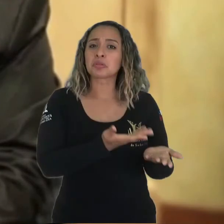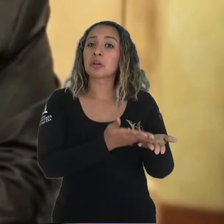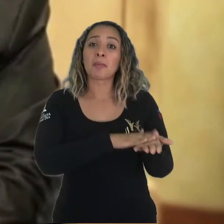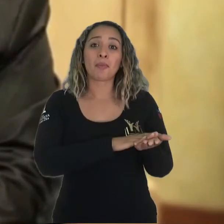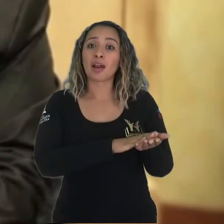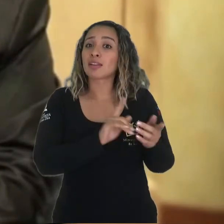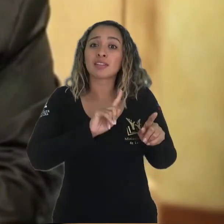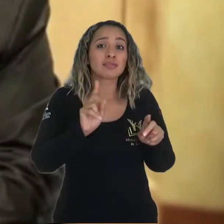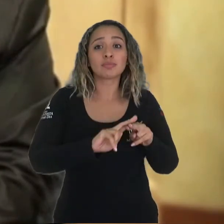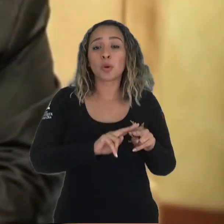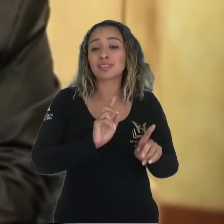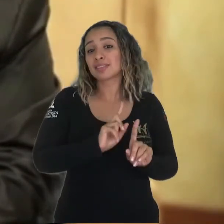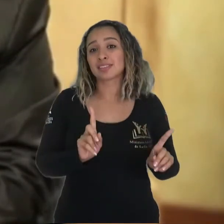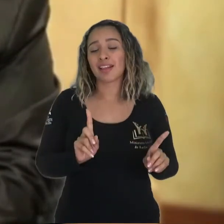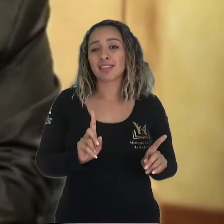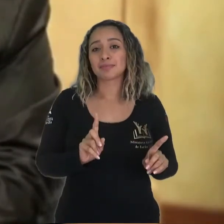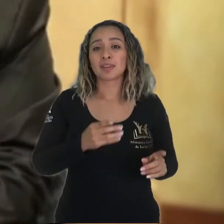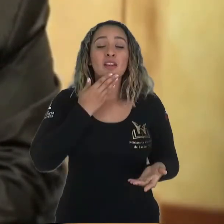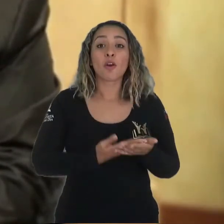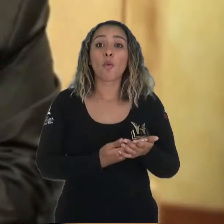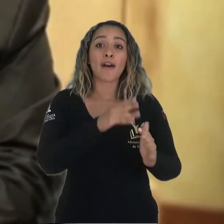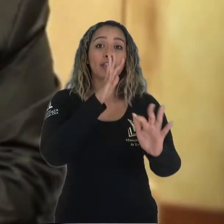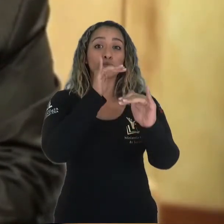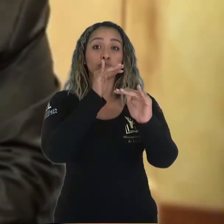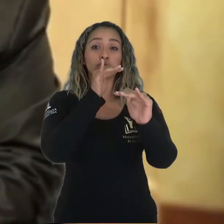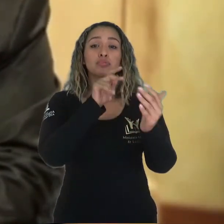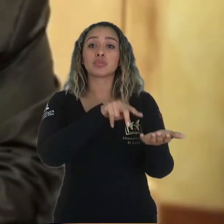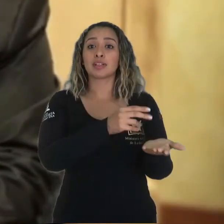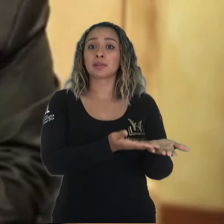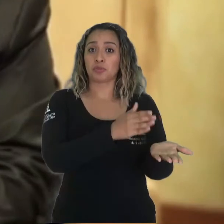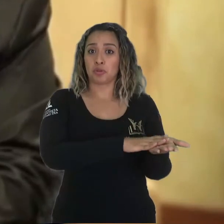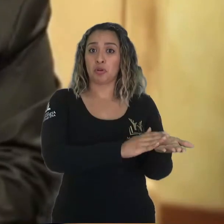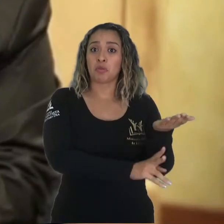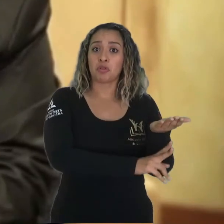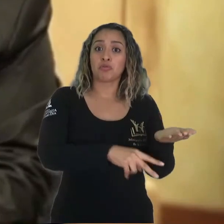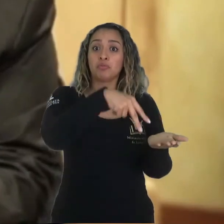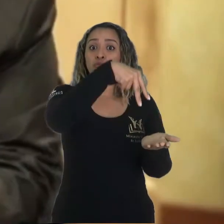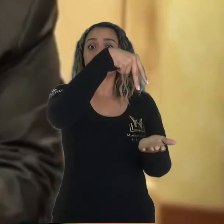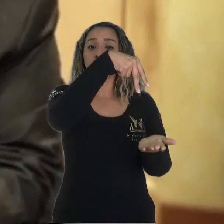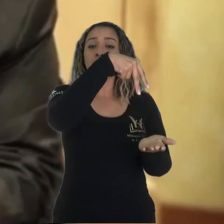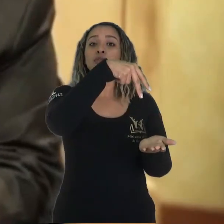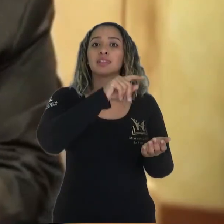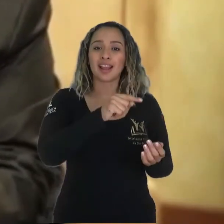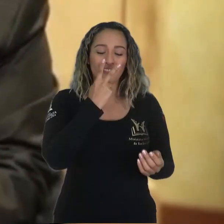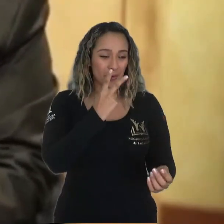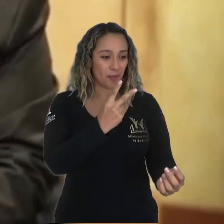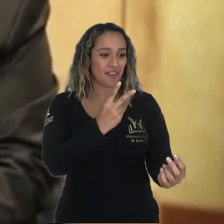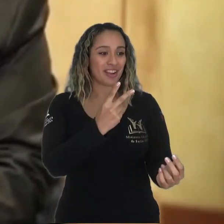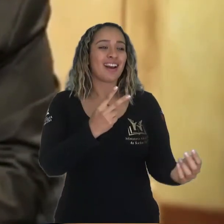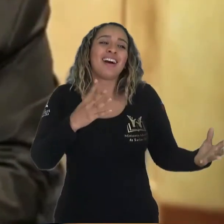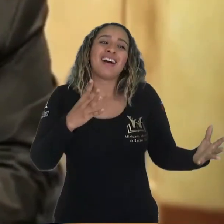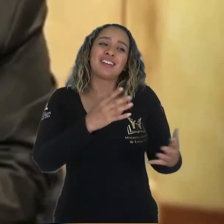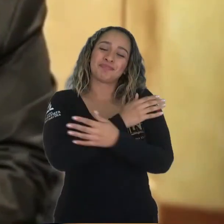la venida de Cristo Y cuando la trompeta suene Ahí los muertos en Cristo resucitarán Y tú verás a tus seres